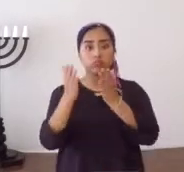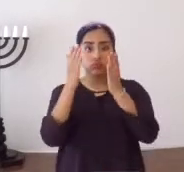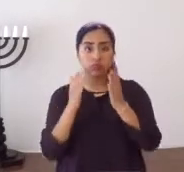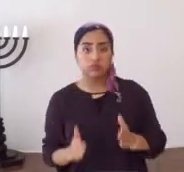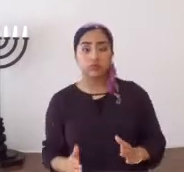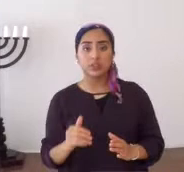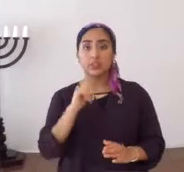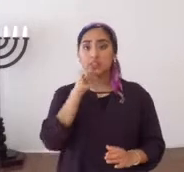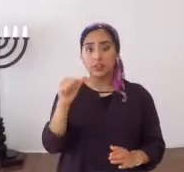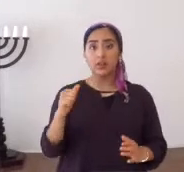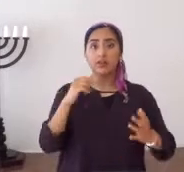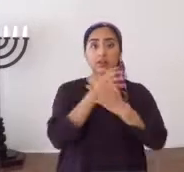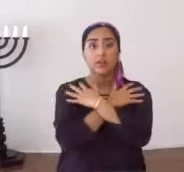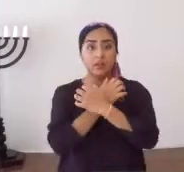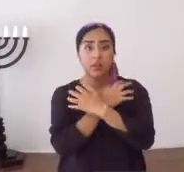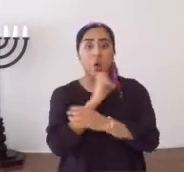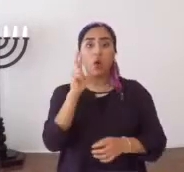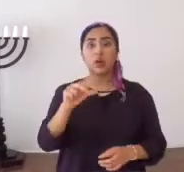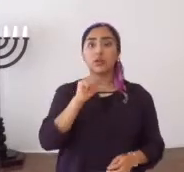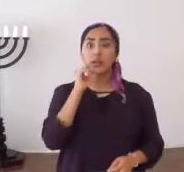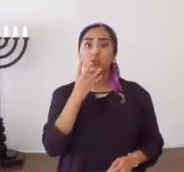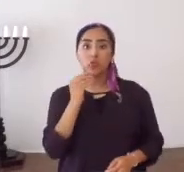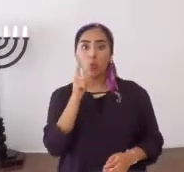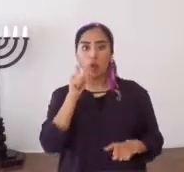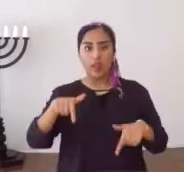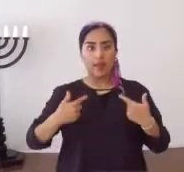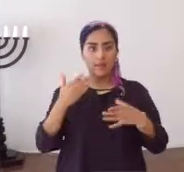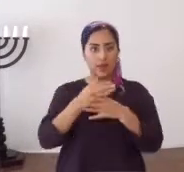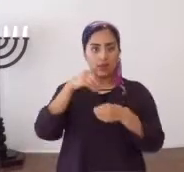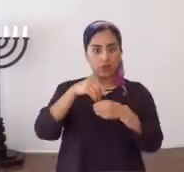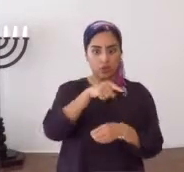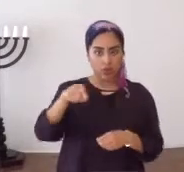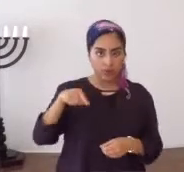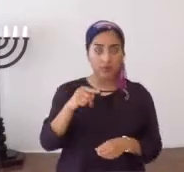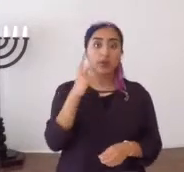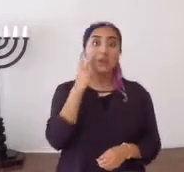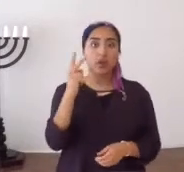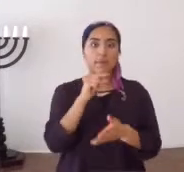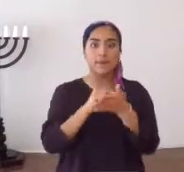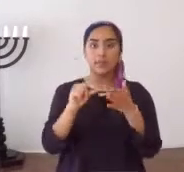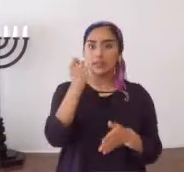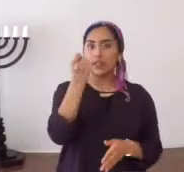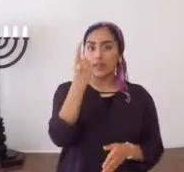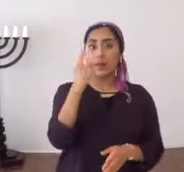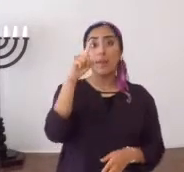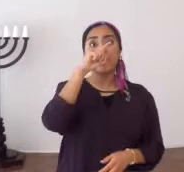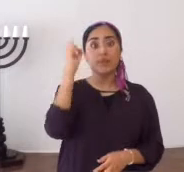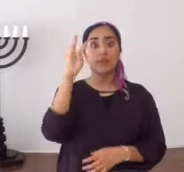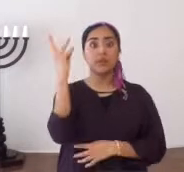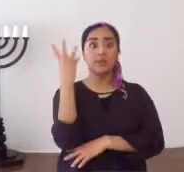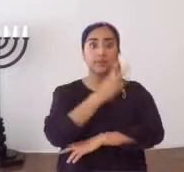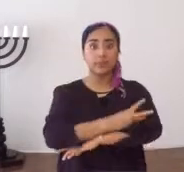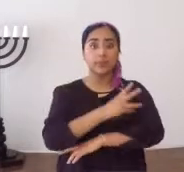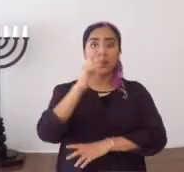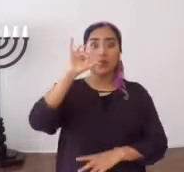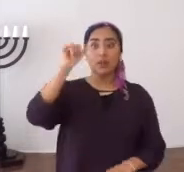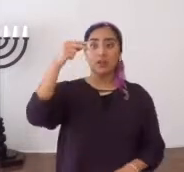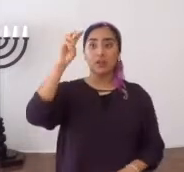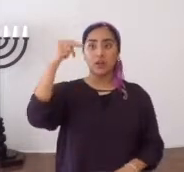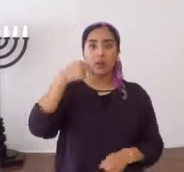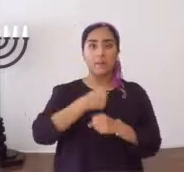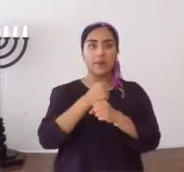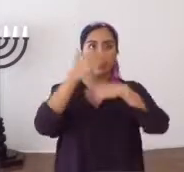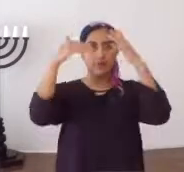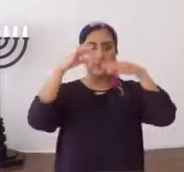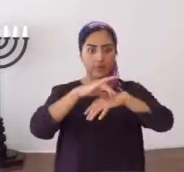ni tu siervo, ni tu criada, ni tu bestia, ni tu extranjero que está dentro de tus puertas. Vea usted el verso 11. Porque en seis días hizo